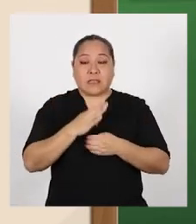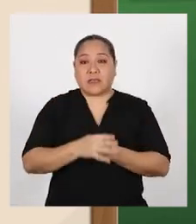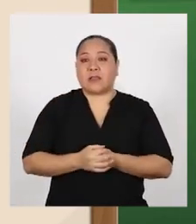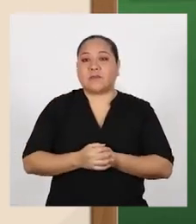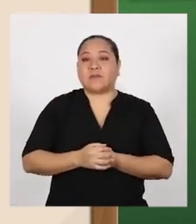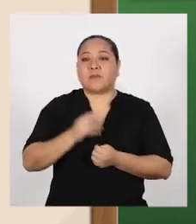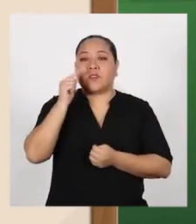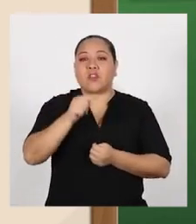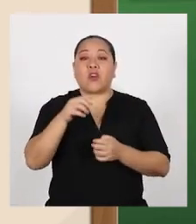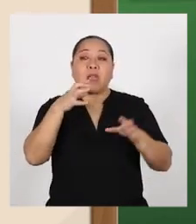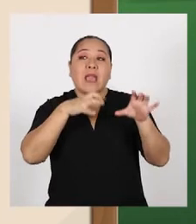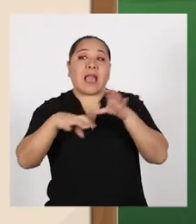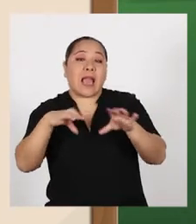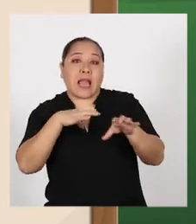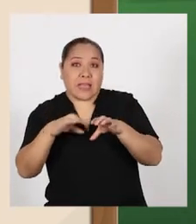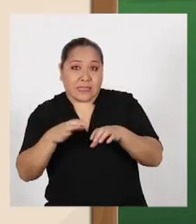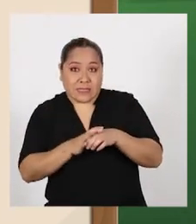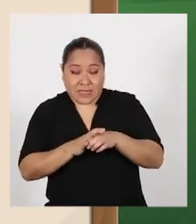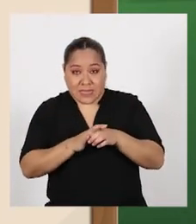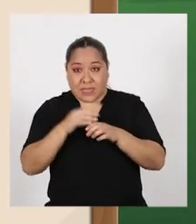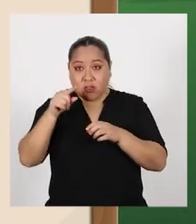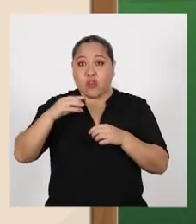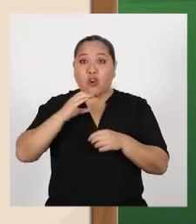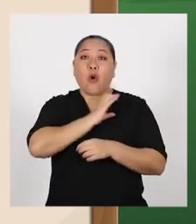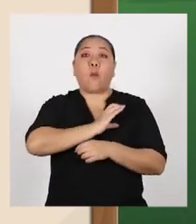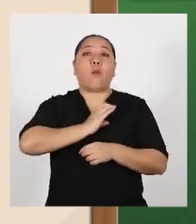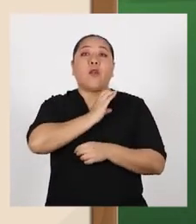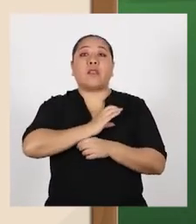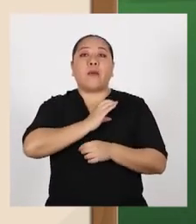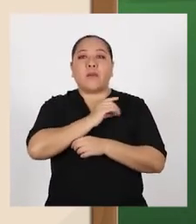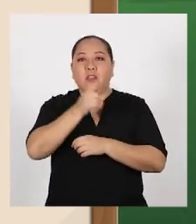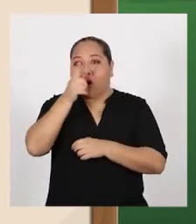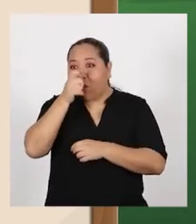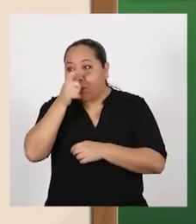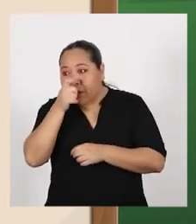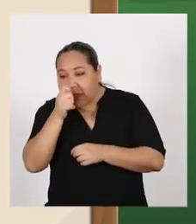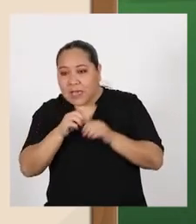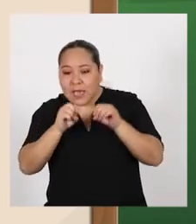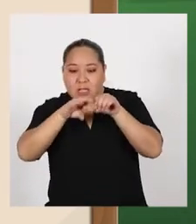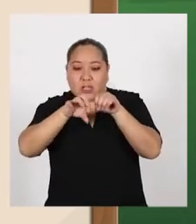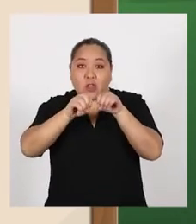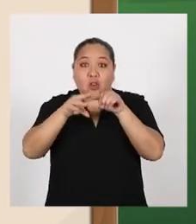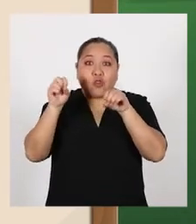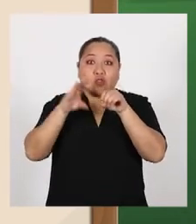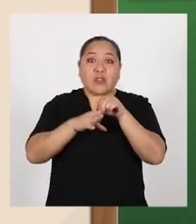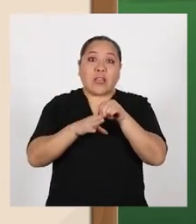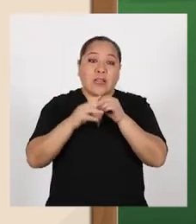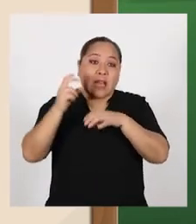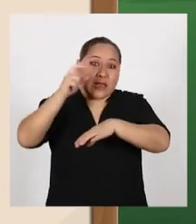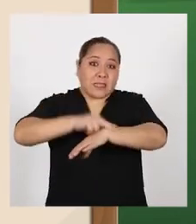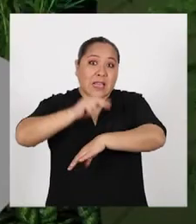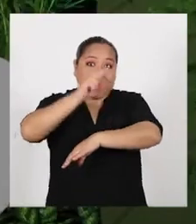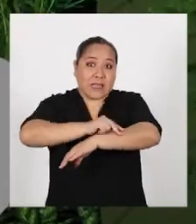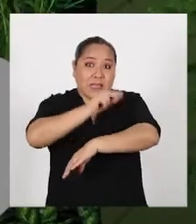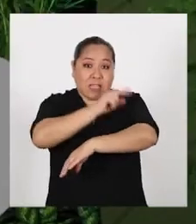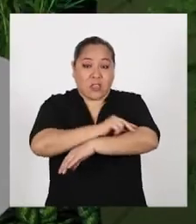Lo que hacen las hormigas, la luciérnaga y el grillo pertenece a las señales biológicas